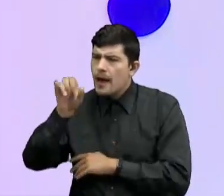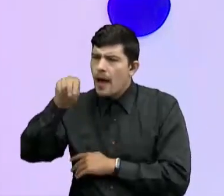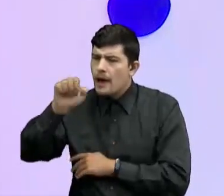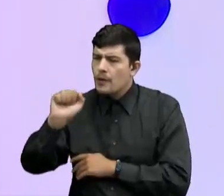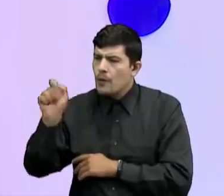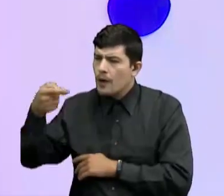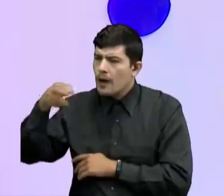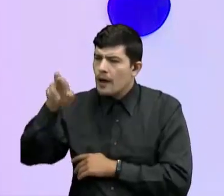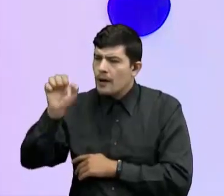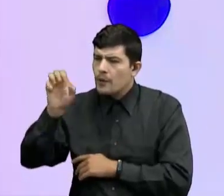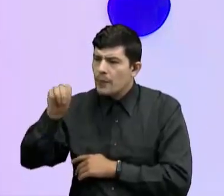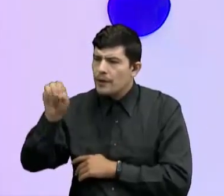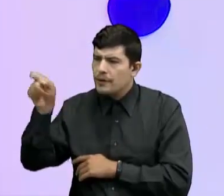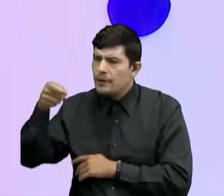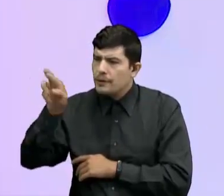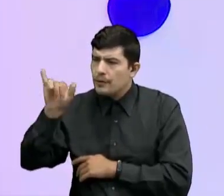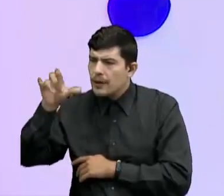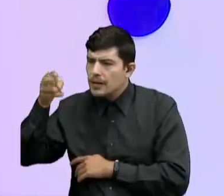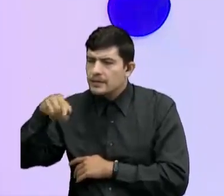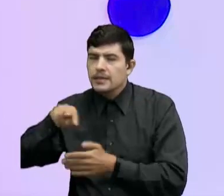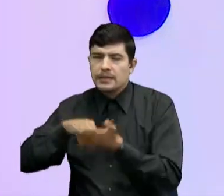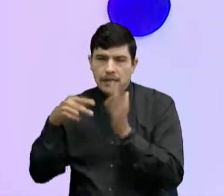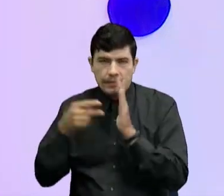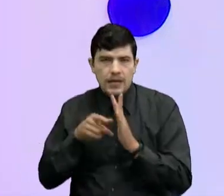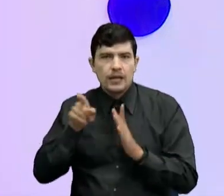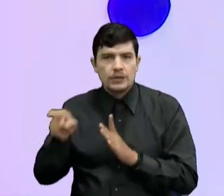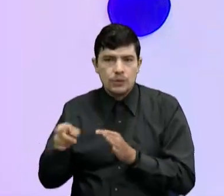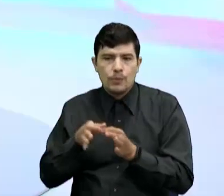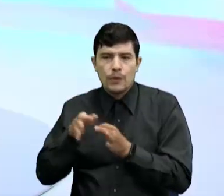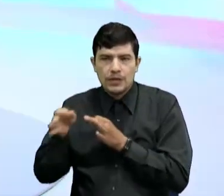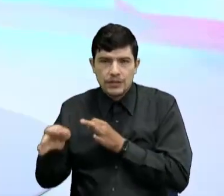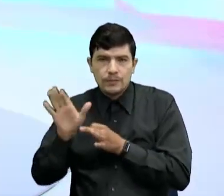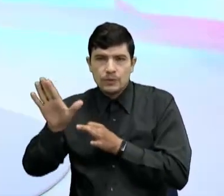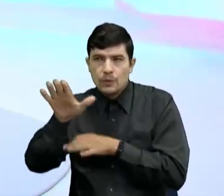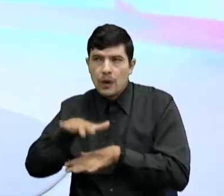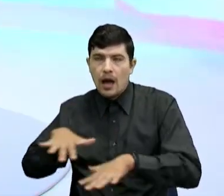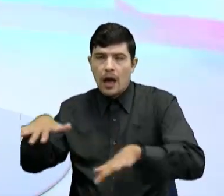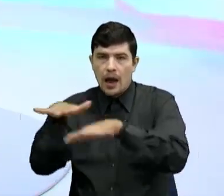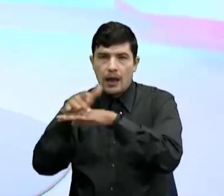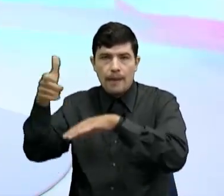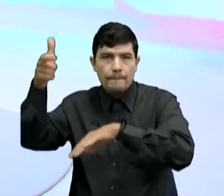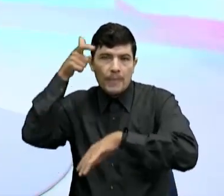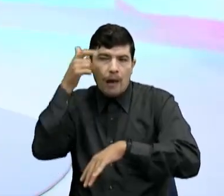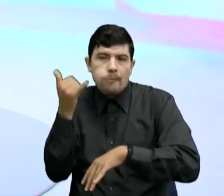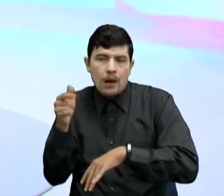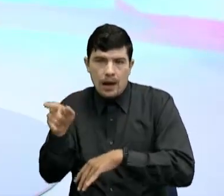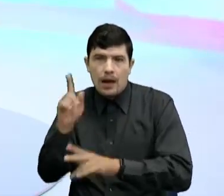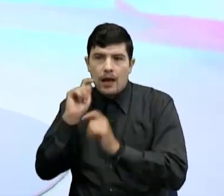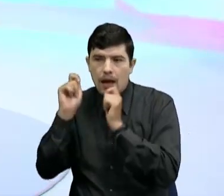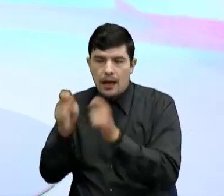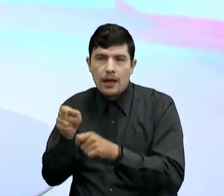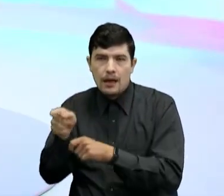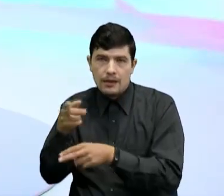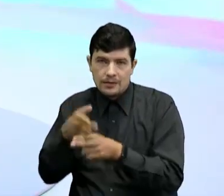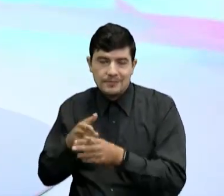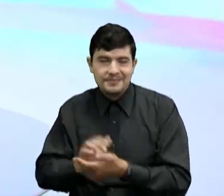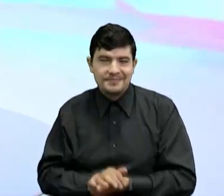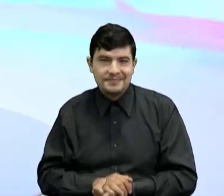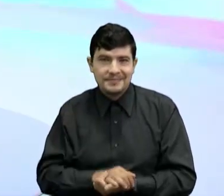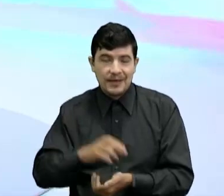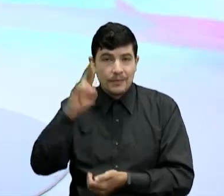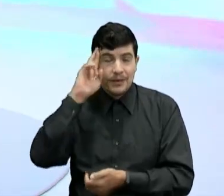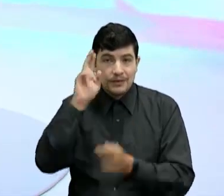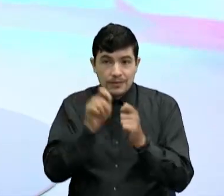super dato Que aprendieron acá En presente, profe Correcto Muy bien Entonces Para medir Para ubicar Perdón La posición